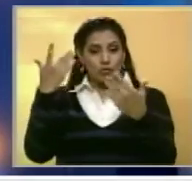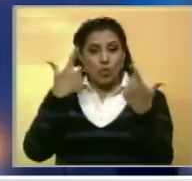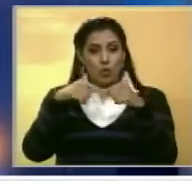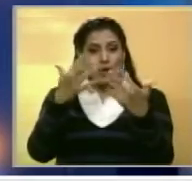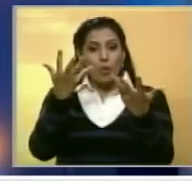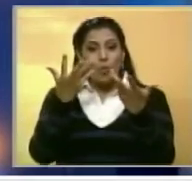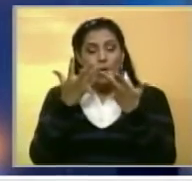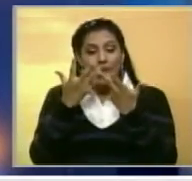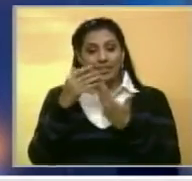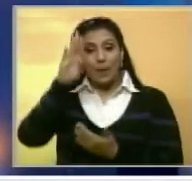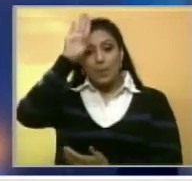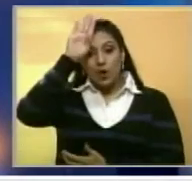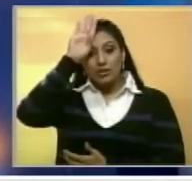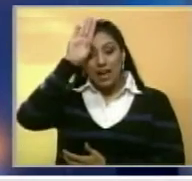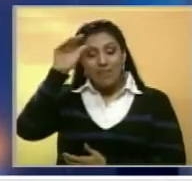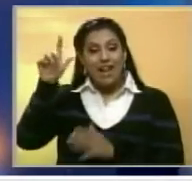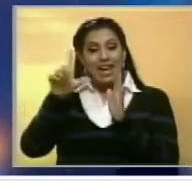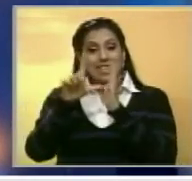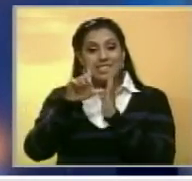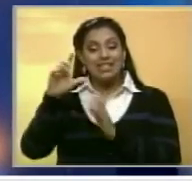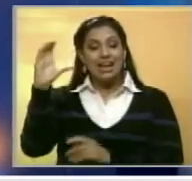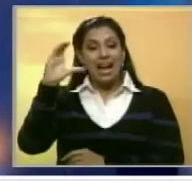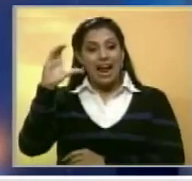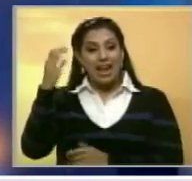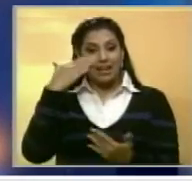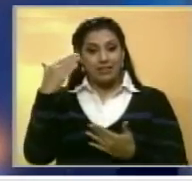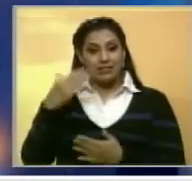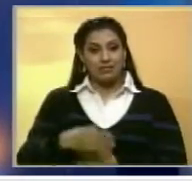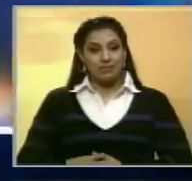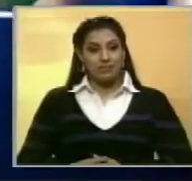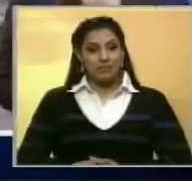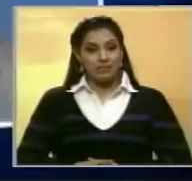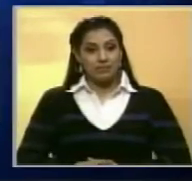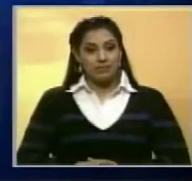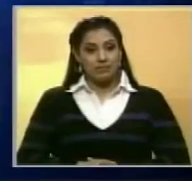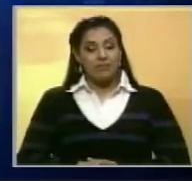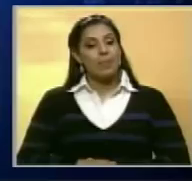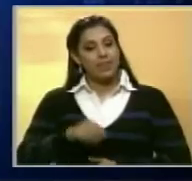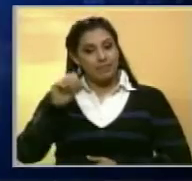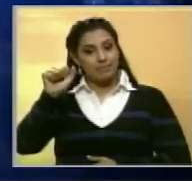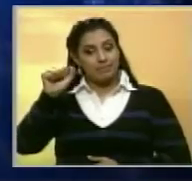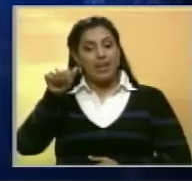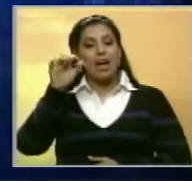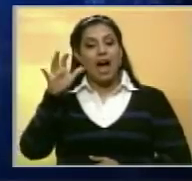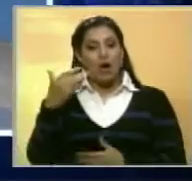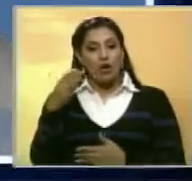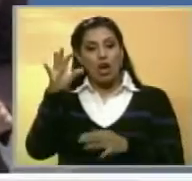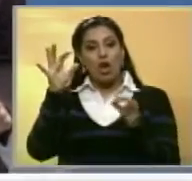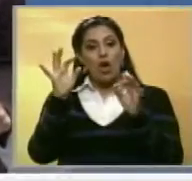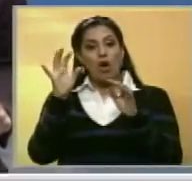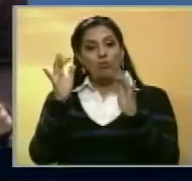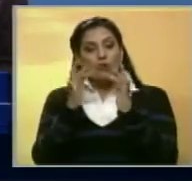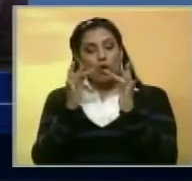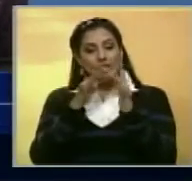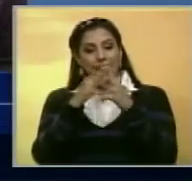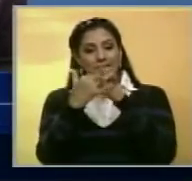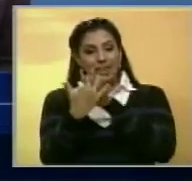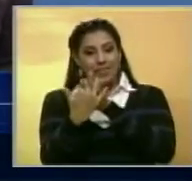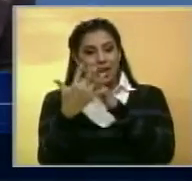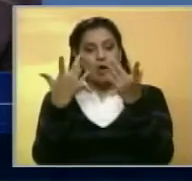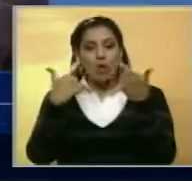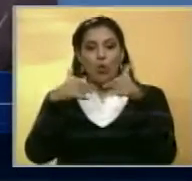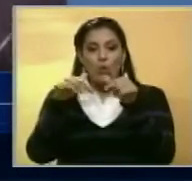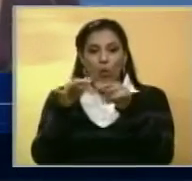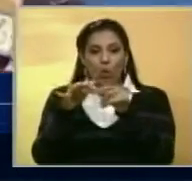cuenta más desde el lugar del suceso en la carretera Petare-Santa Lucía. Así es, hasta ahora el contacto lo hacemos desde el barrio Píritu,